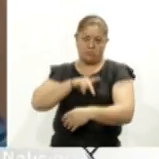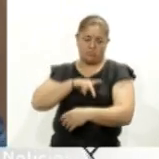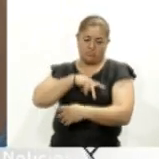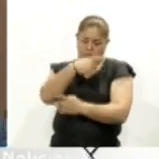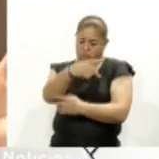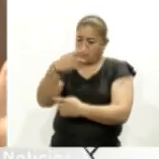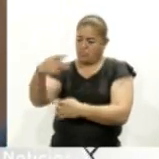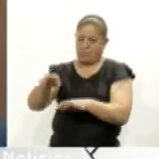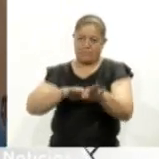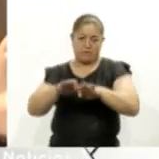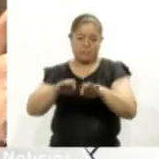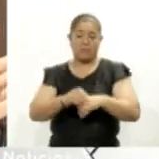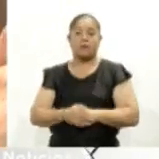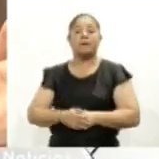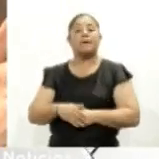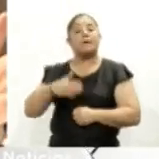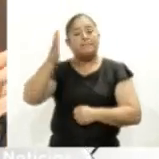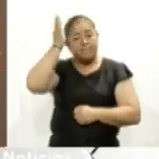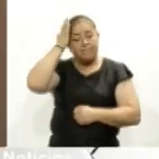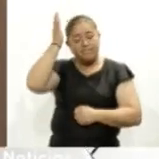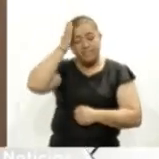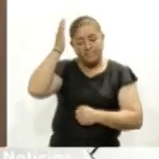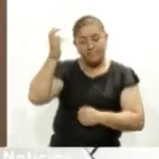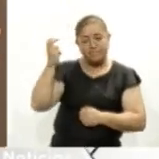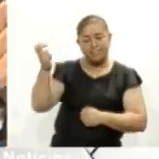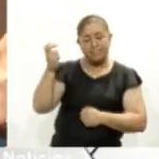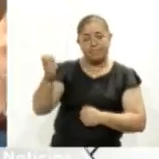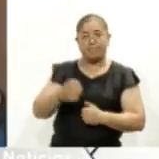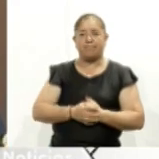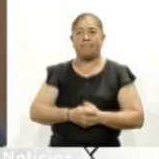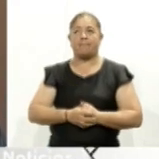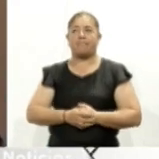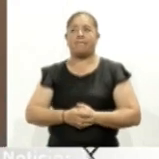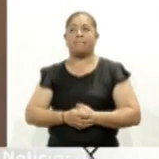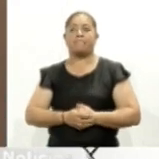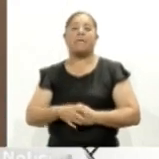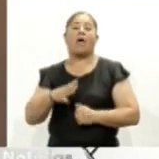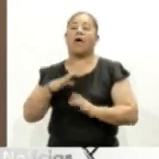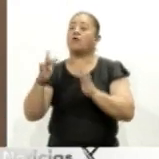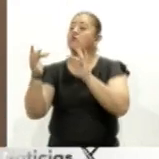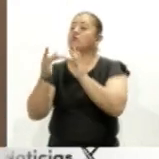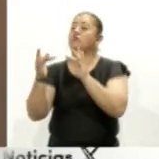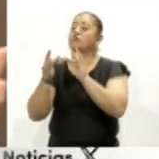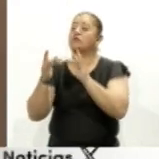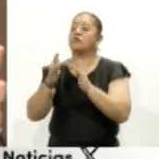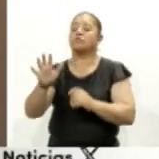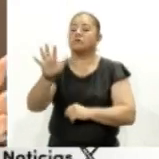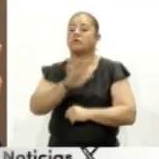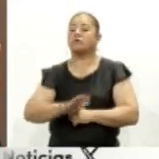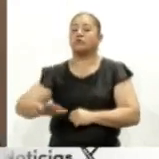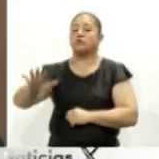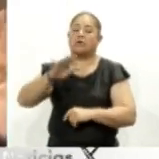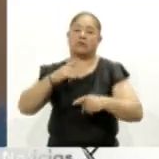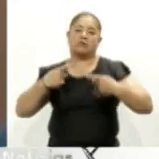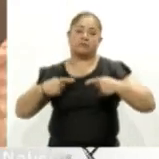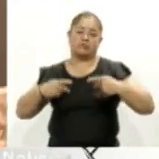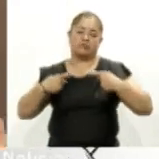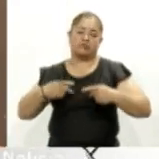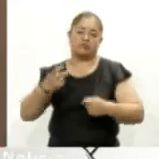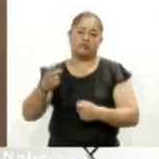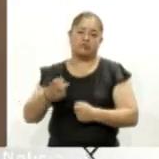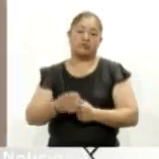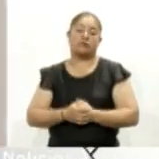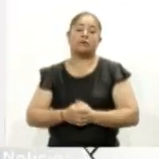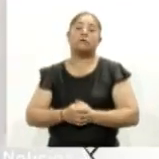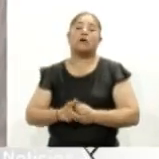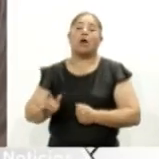Ejecutivo, que es el que tiene a su cargo, digamos ese contacto directo con las y los ciudadanos, también